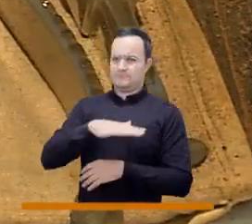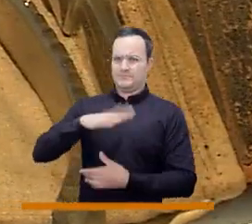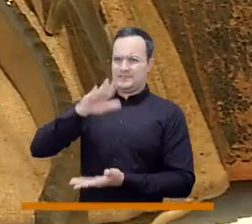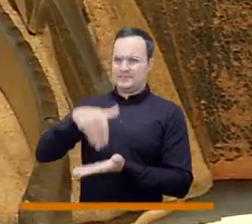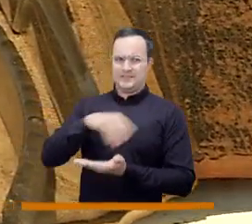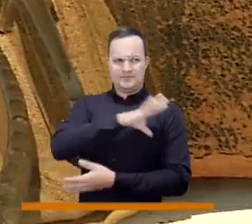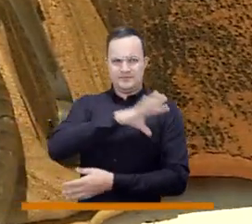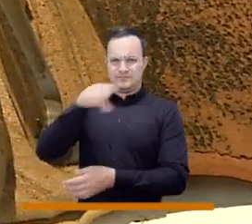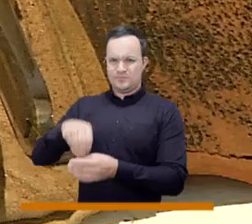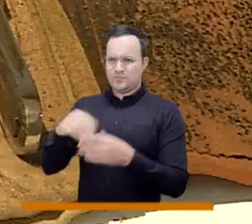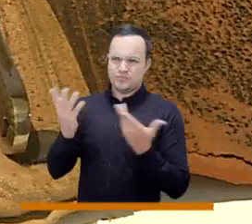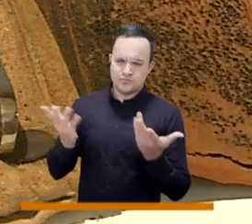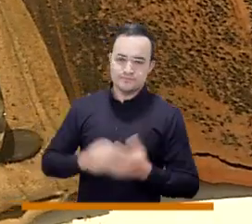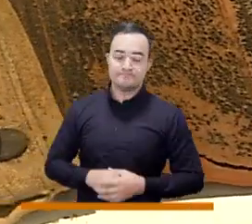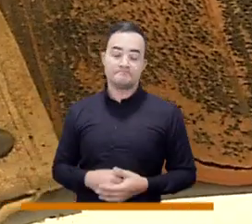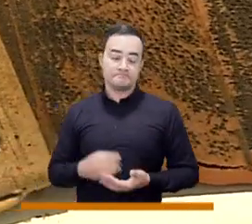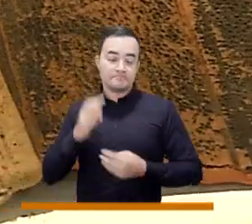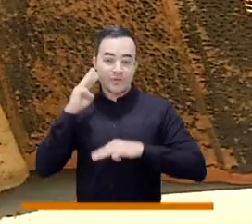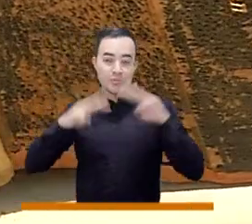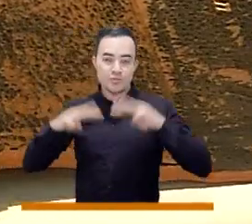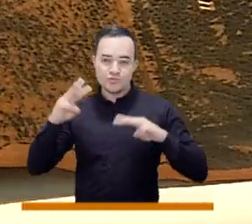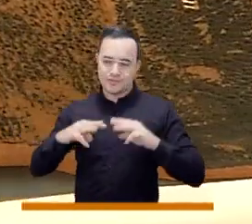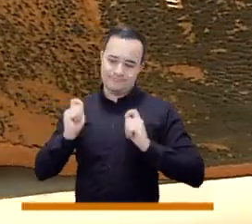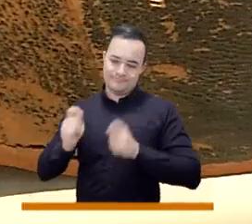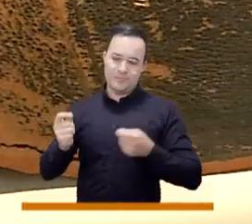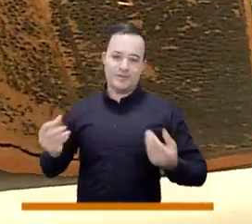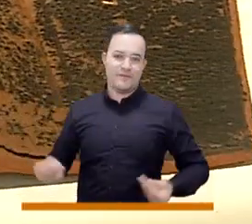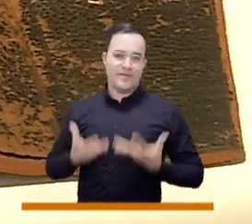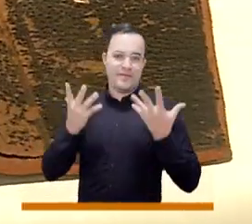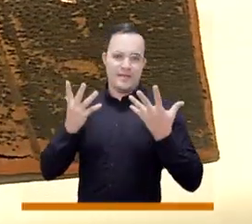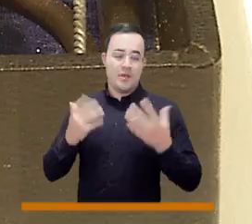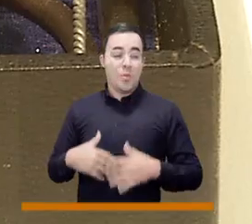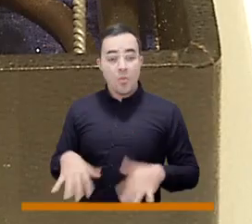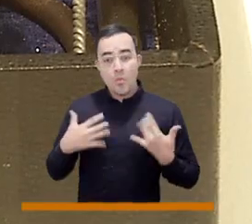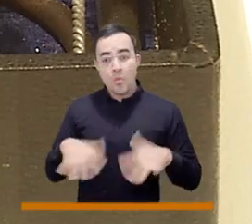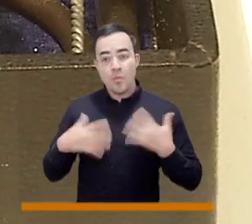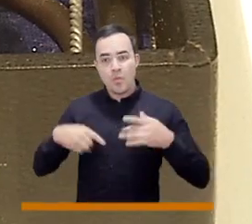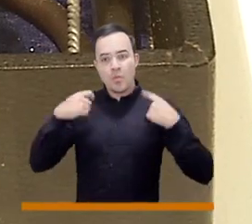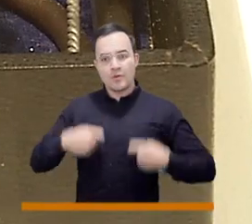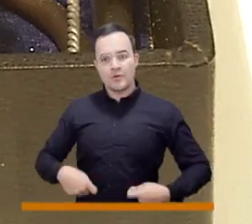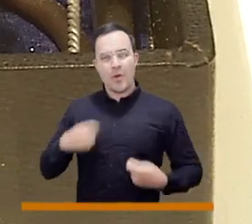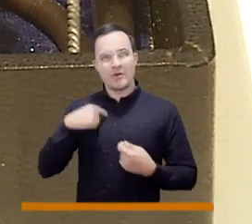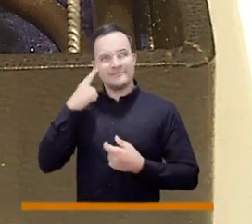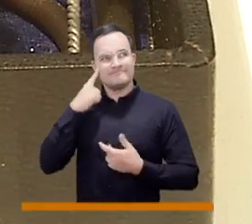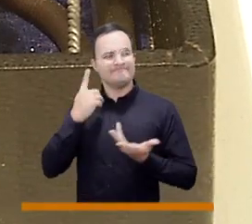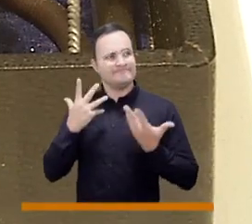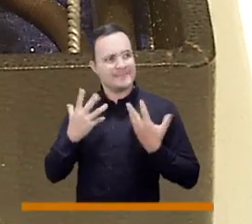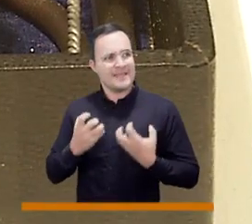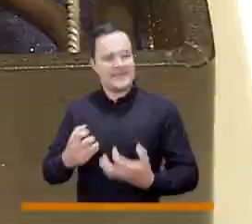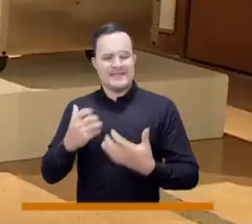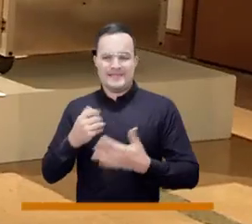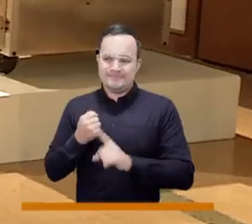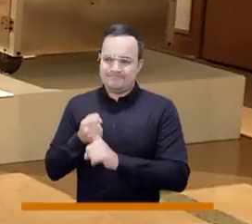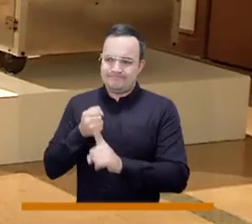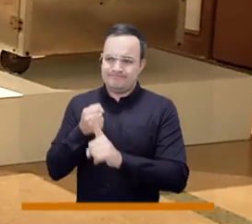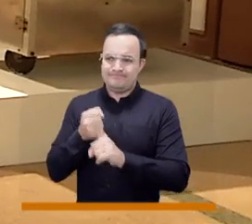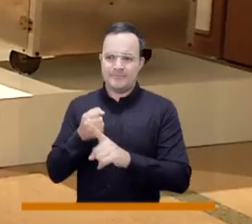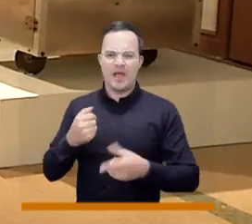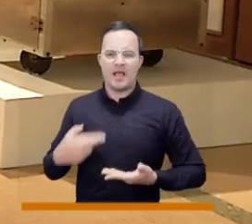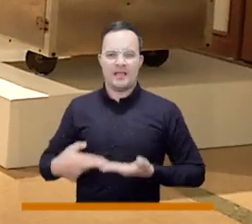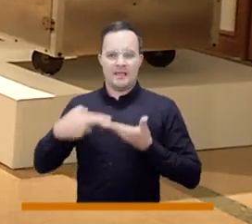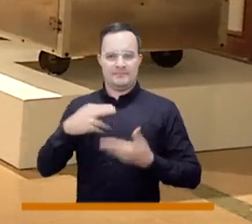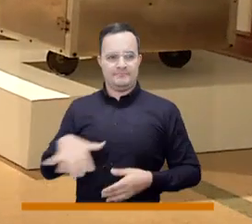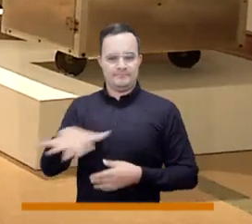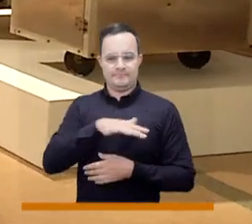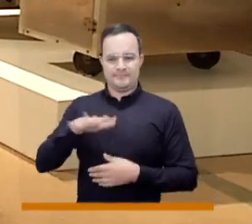Antioquia aquí en pleno centro. Aquí el Museo de la Vida puede tener un papel fundamental en esa ansiada recuperación